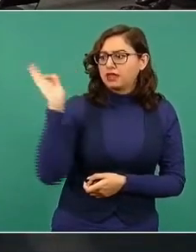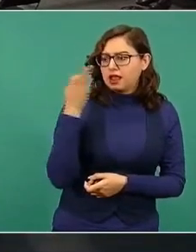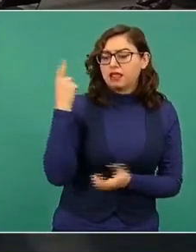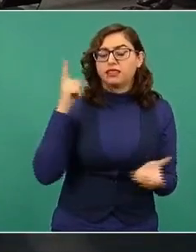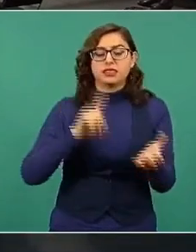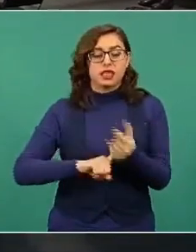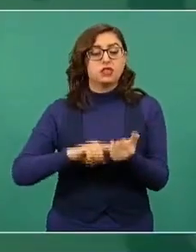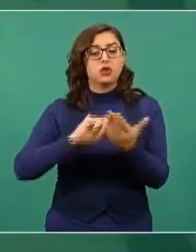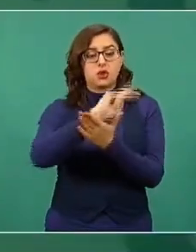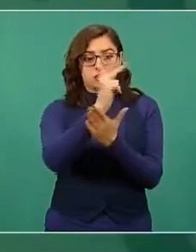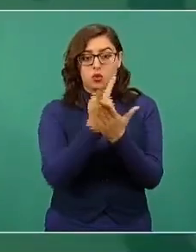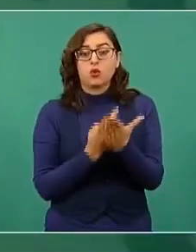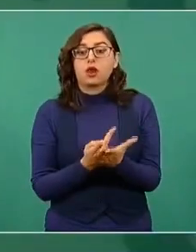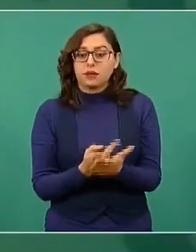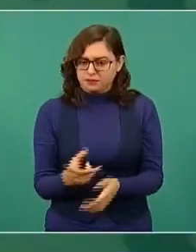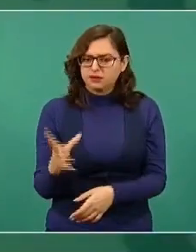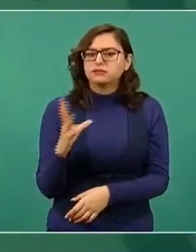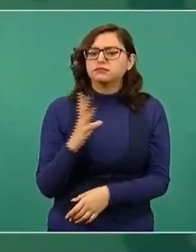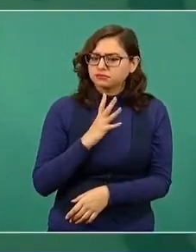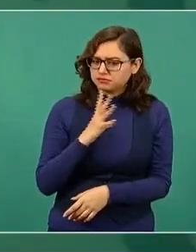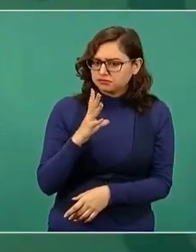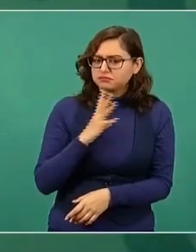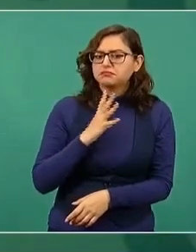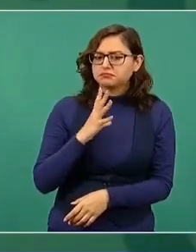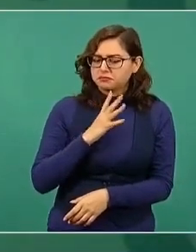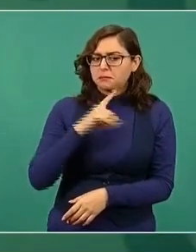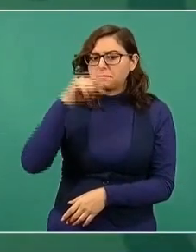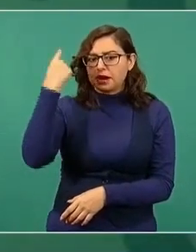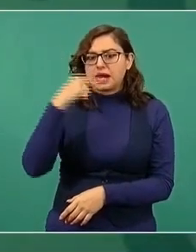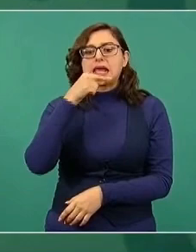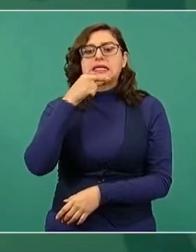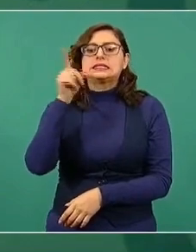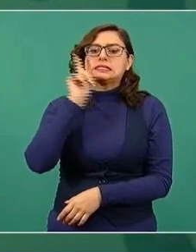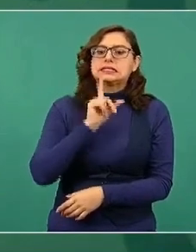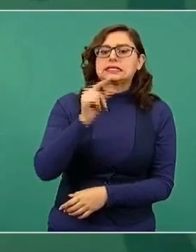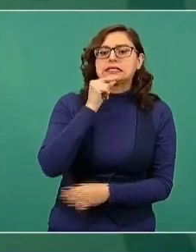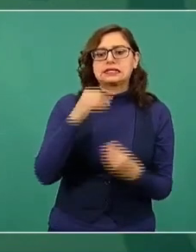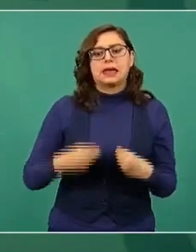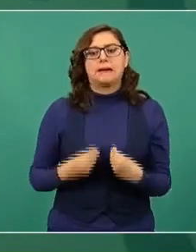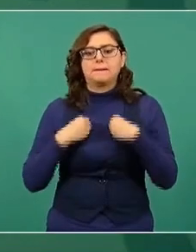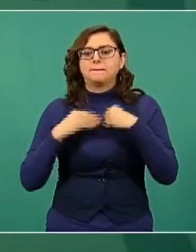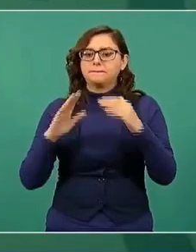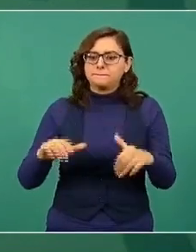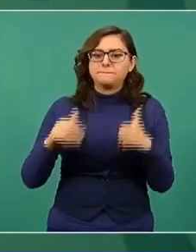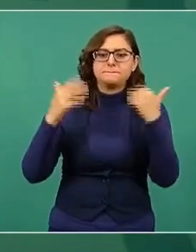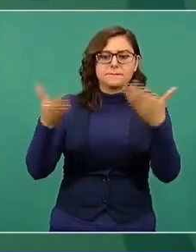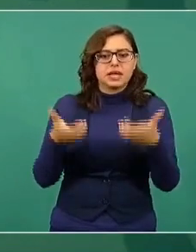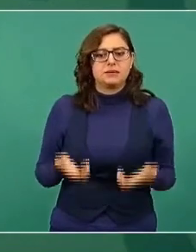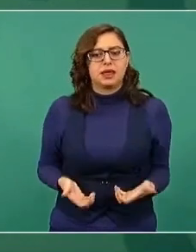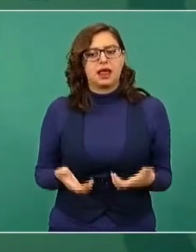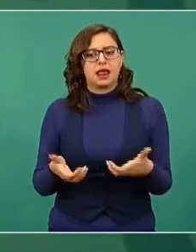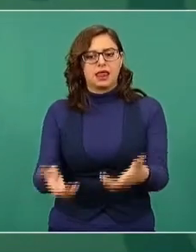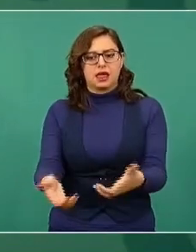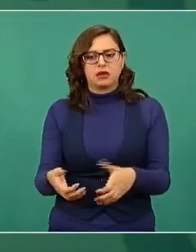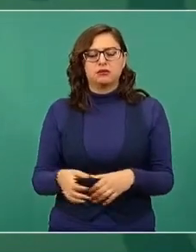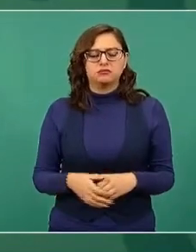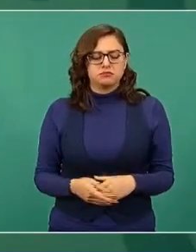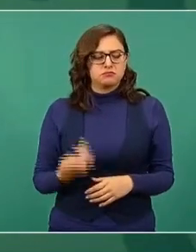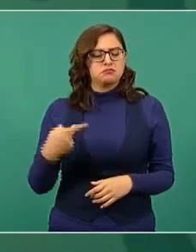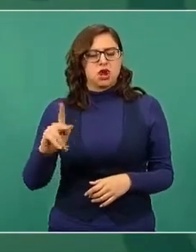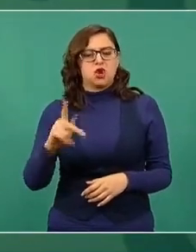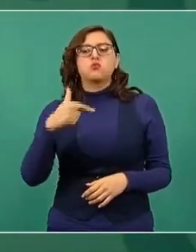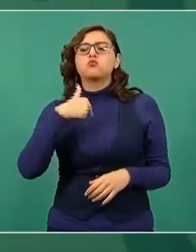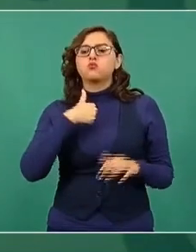pero te ofrecemos que vamos a hacer una investigación